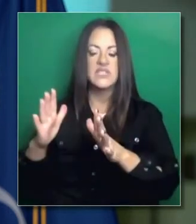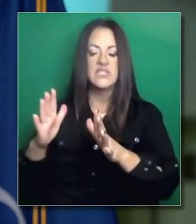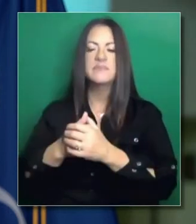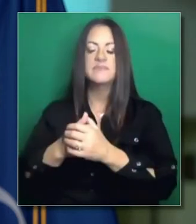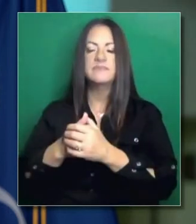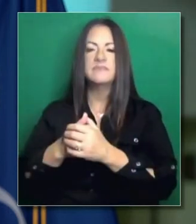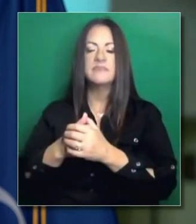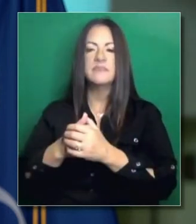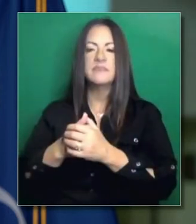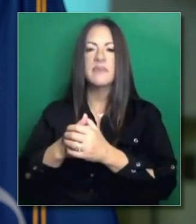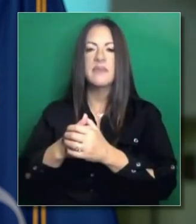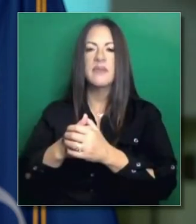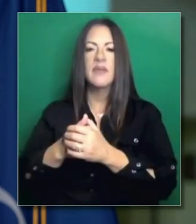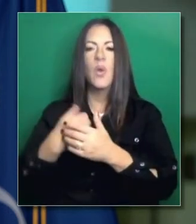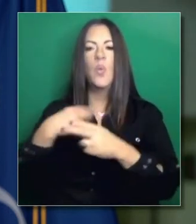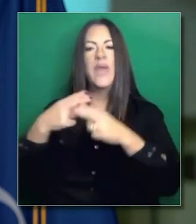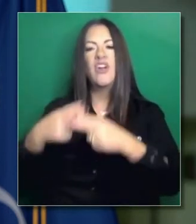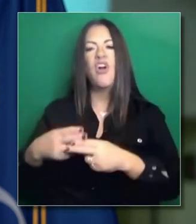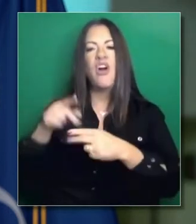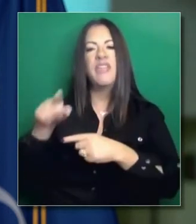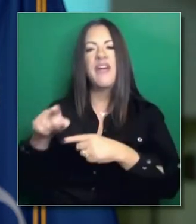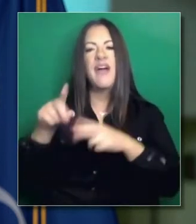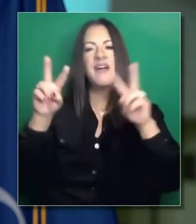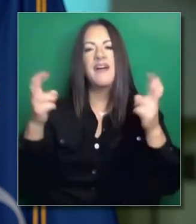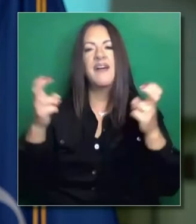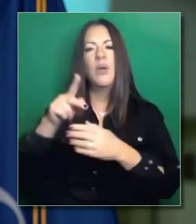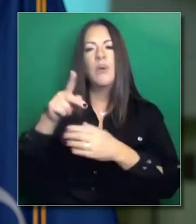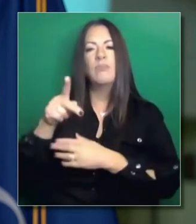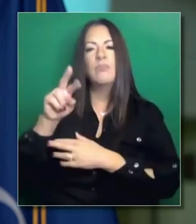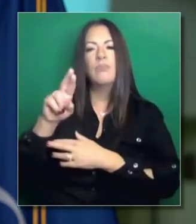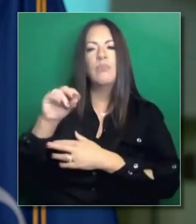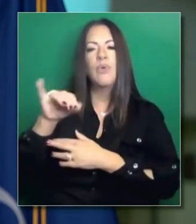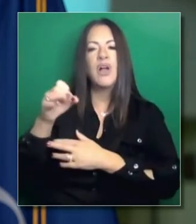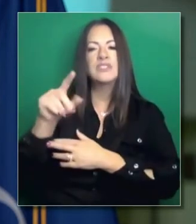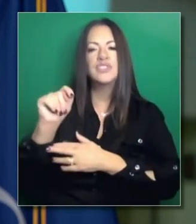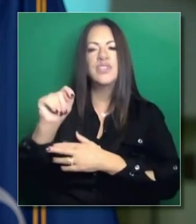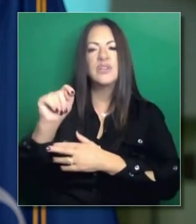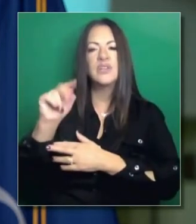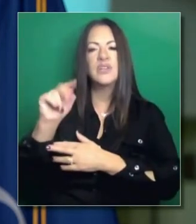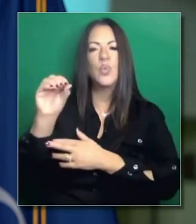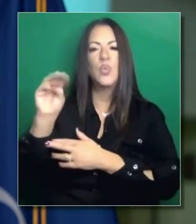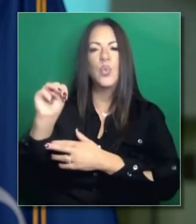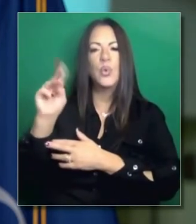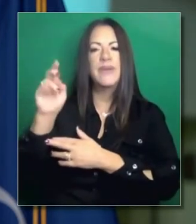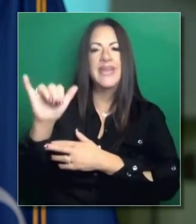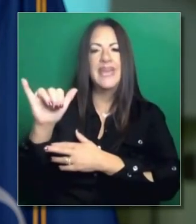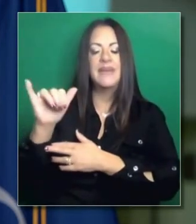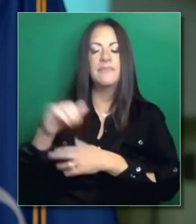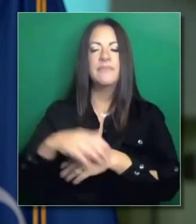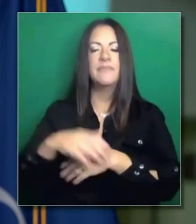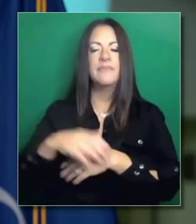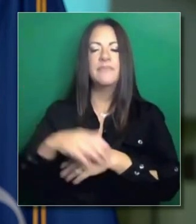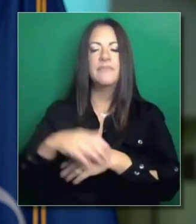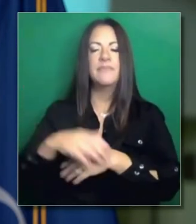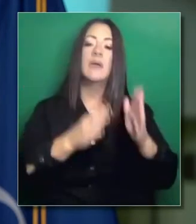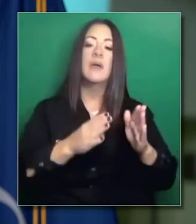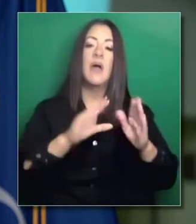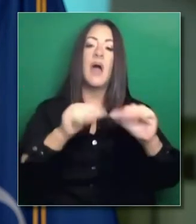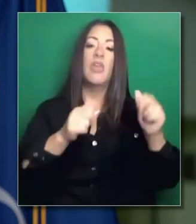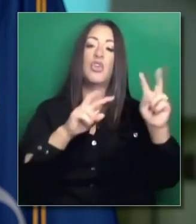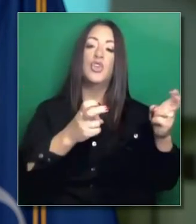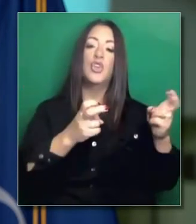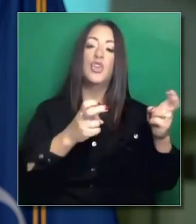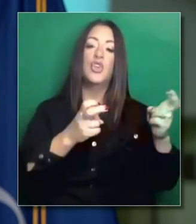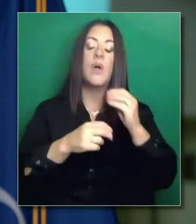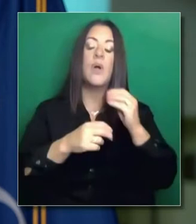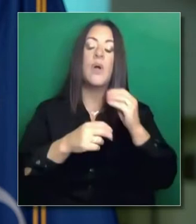El proyecto Room Key ha evolucionado ahora a Home Key, que es una vivienda